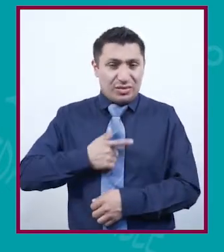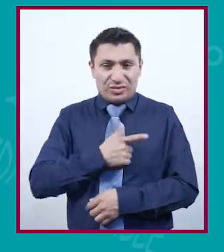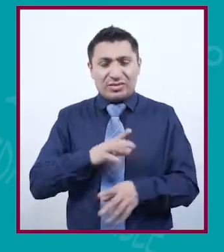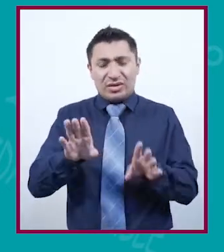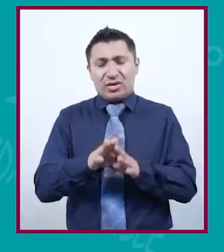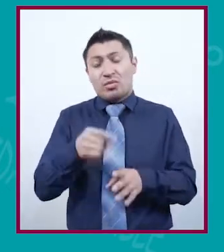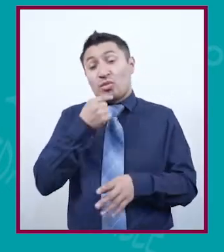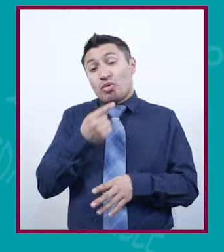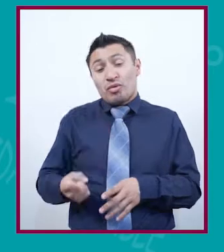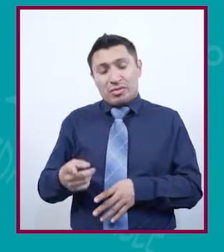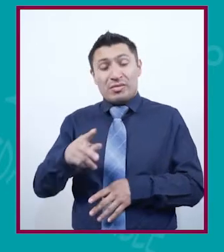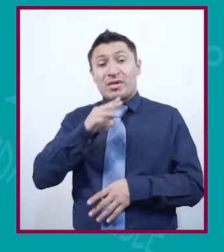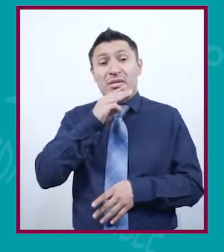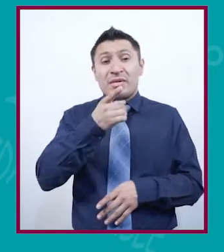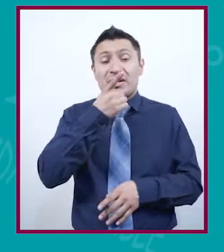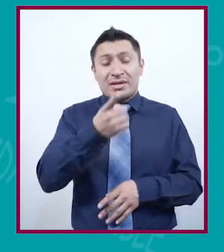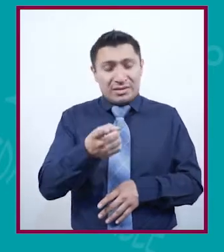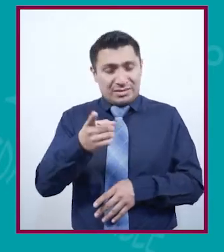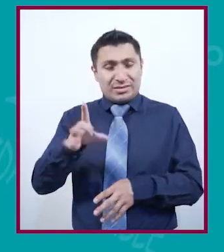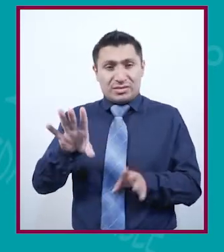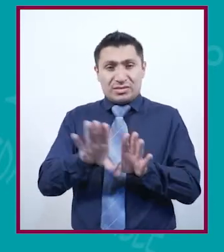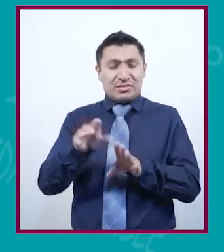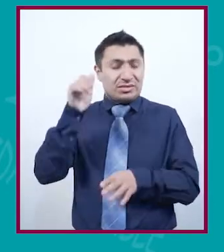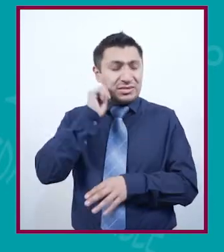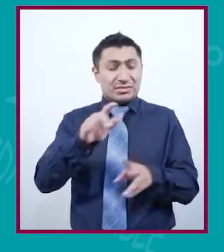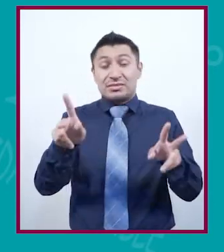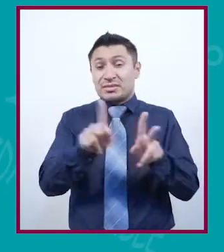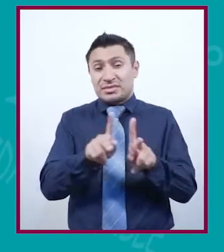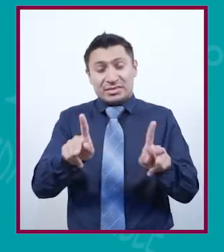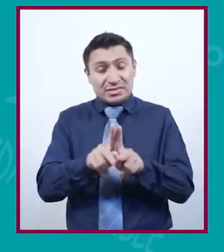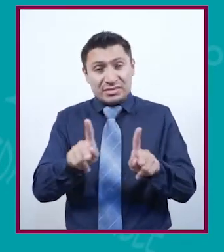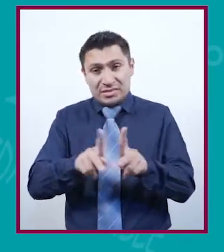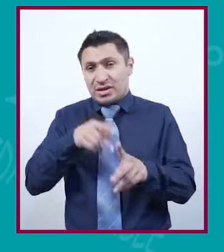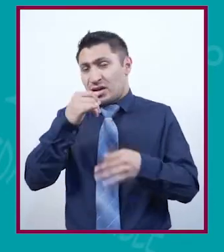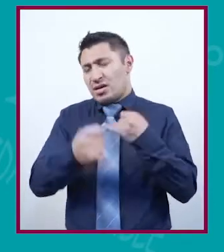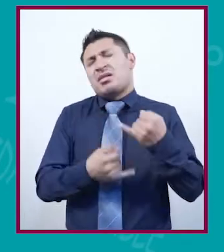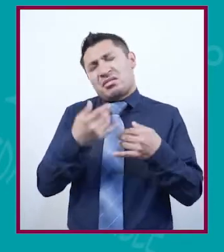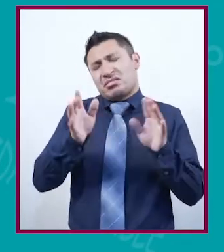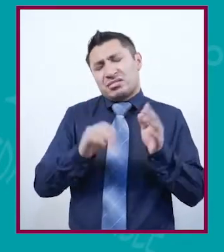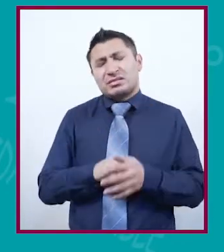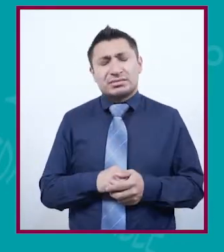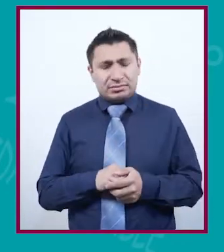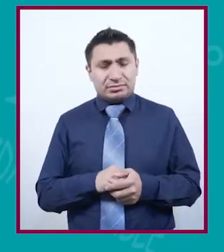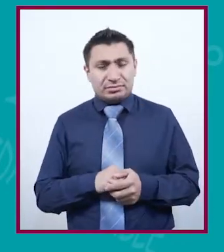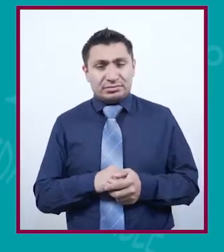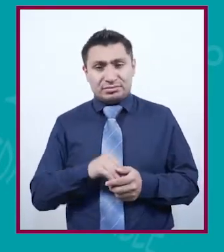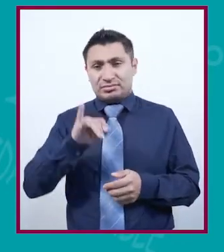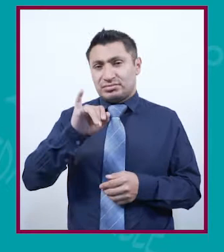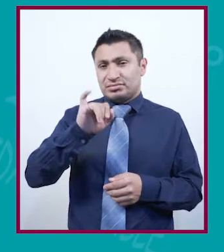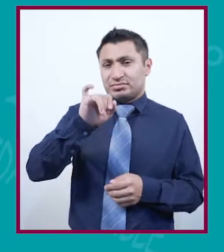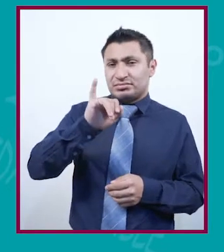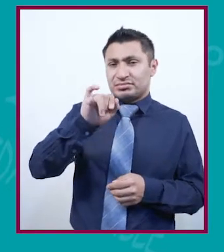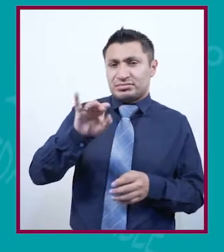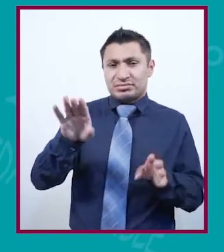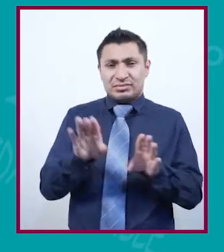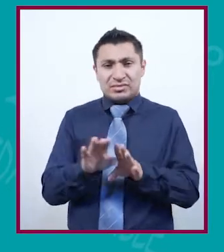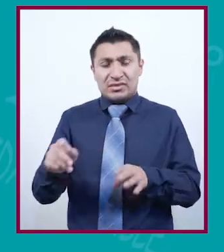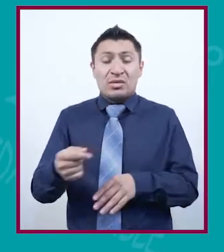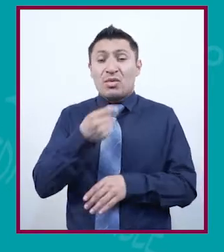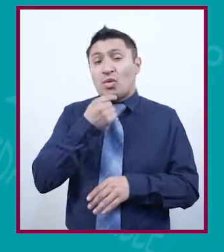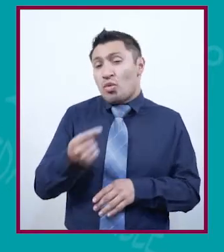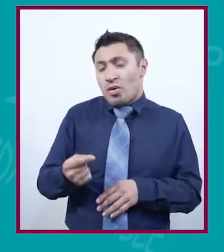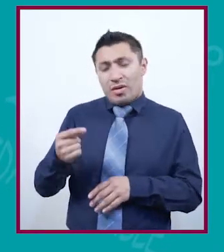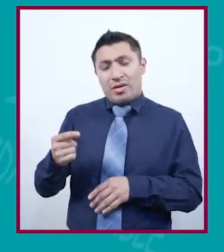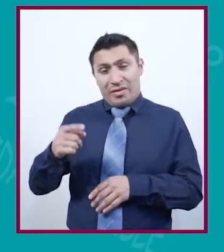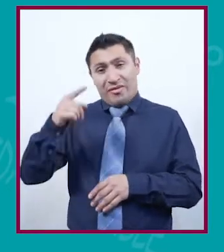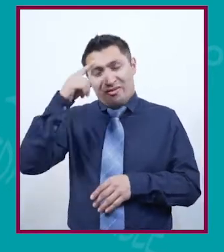fue su infancia. Mi mamá me comentaba que siempre se la pasaba con sus primos y pues jugando. Sí, no ha sido una adolescencia